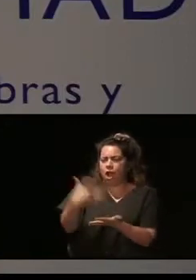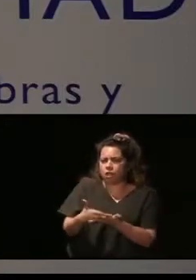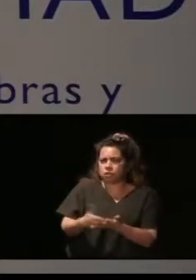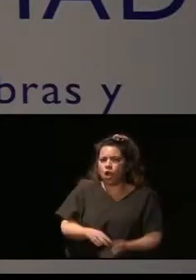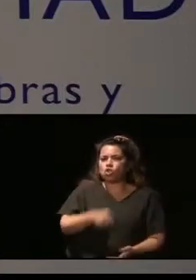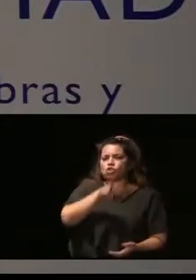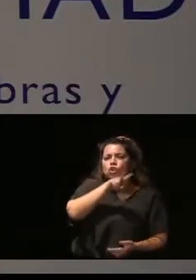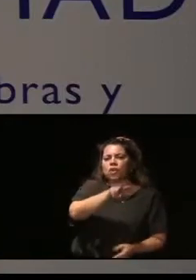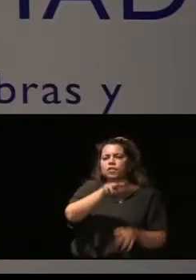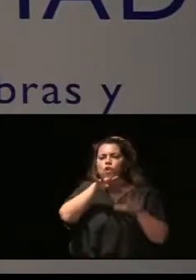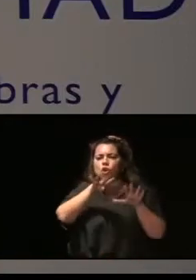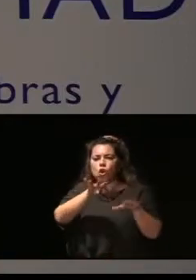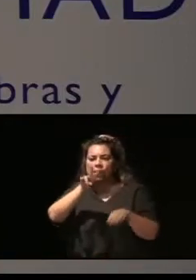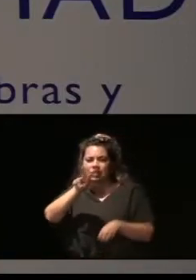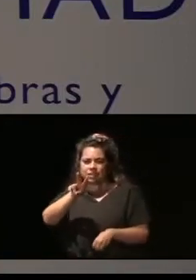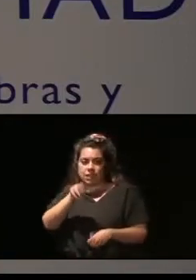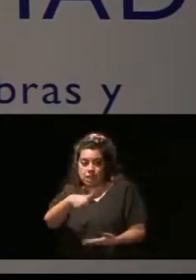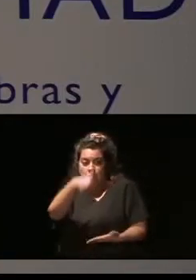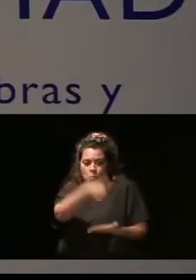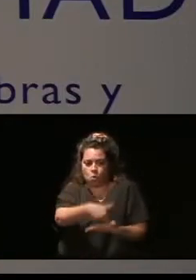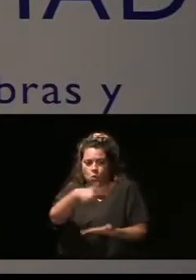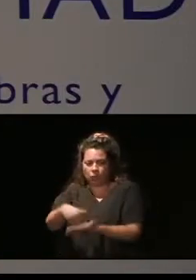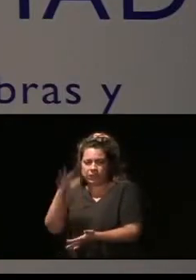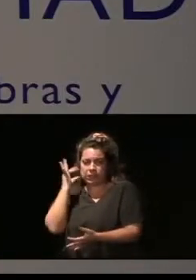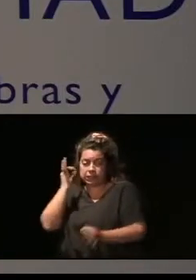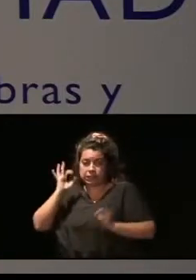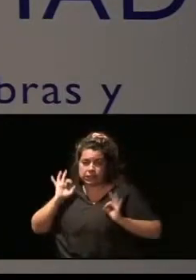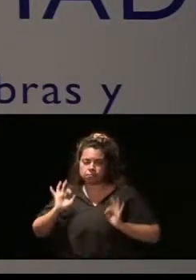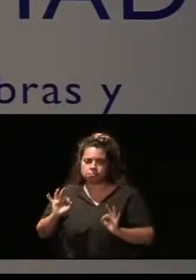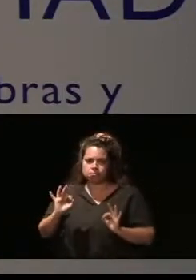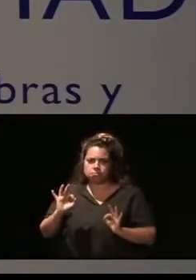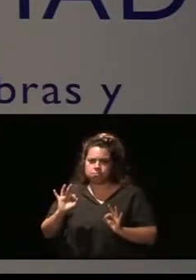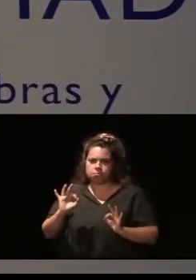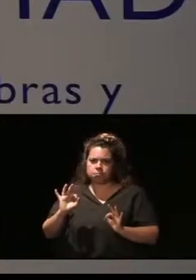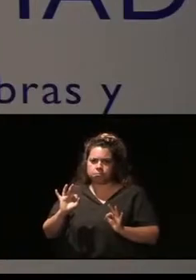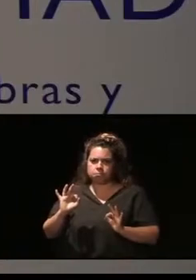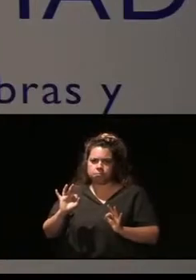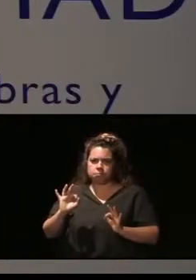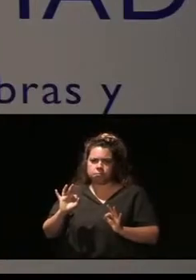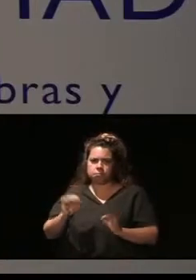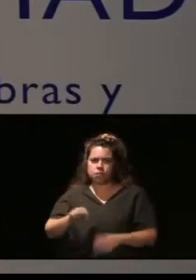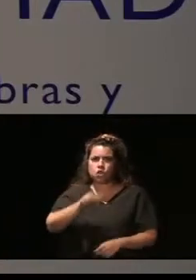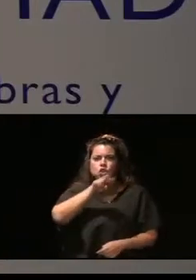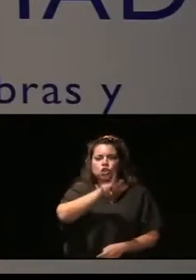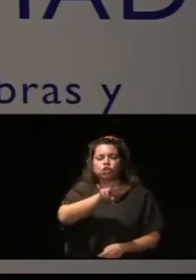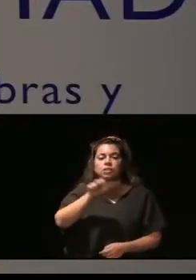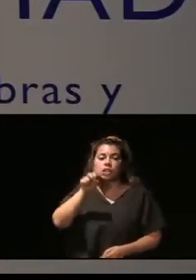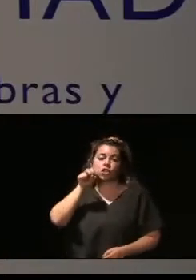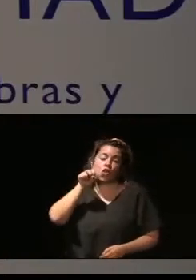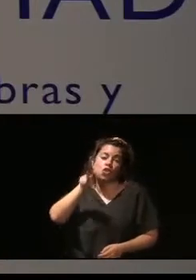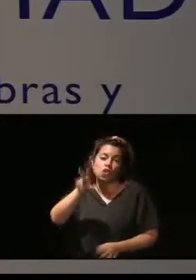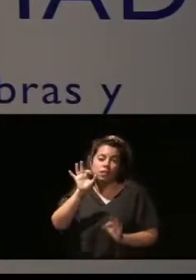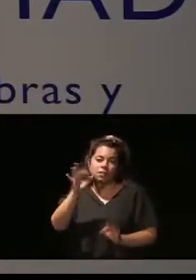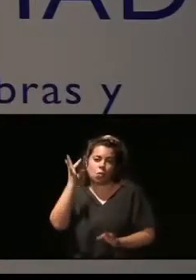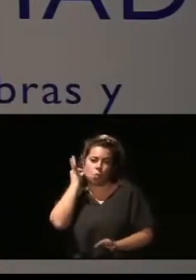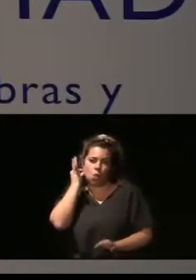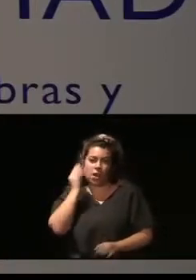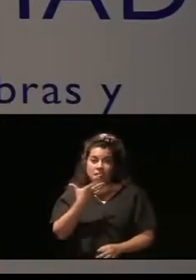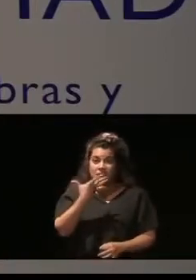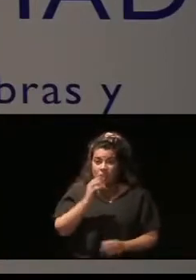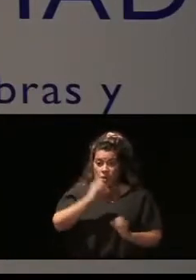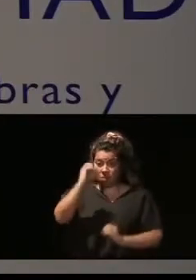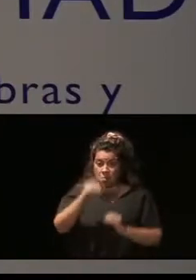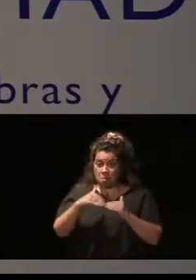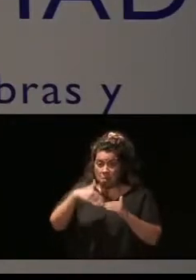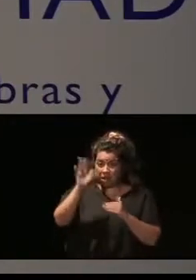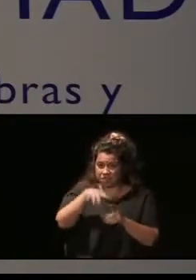297 propuestas de mujeres, correspondientes a 212 mujeres y más de un 50 % en situaciones de